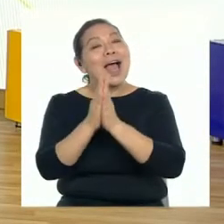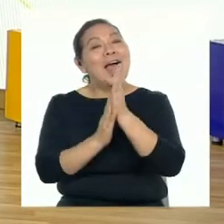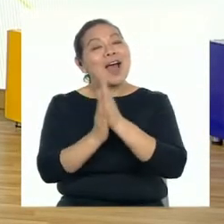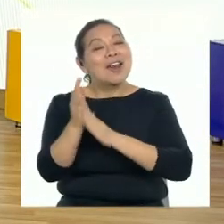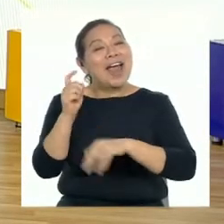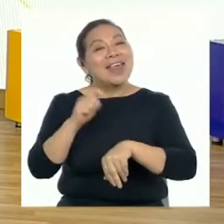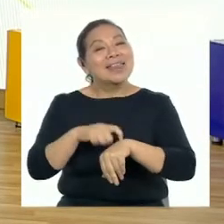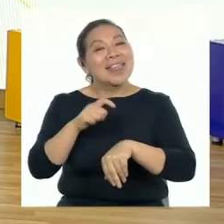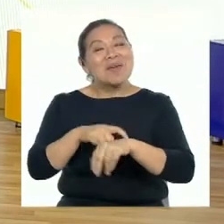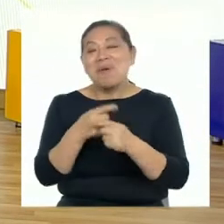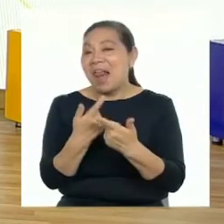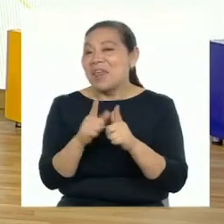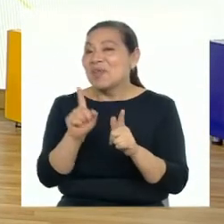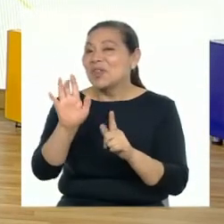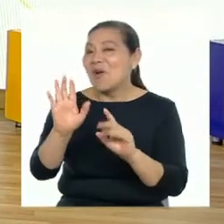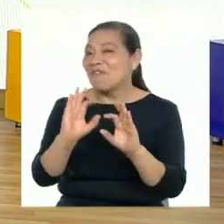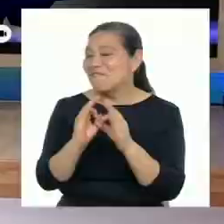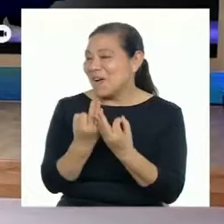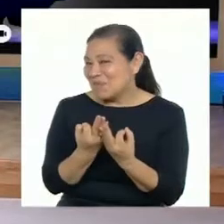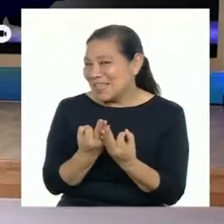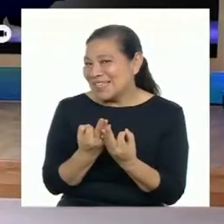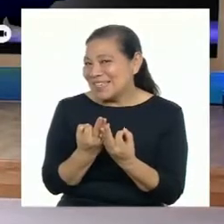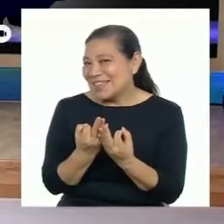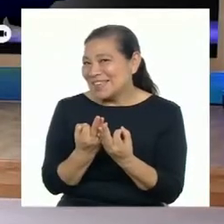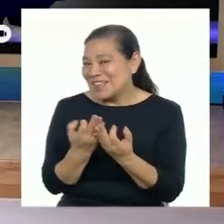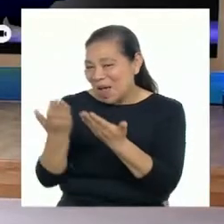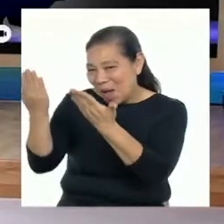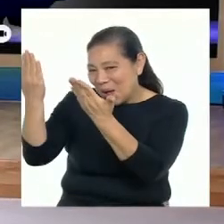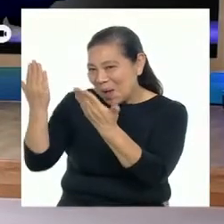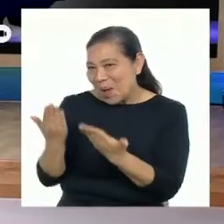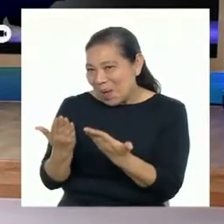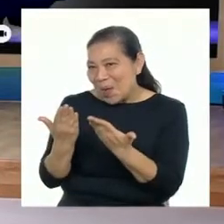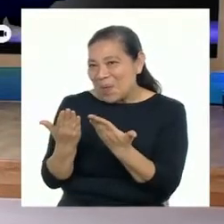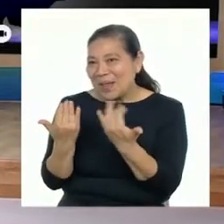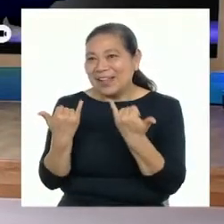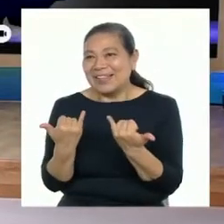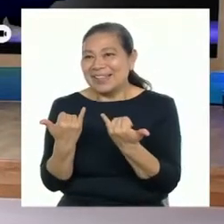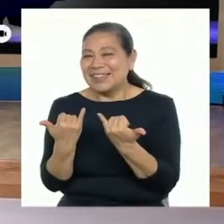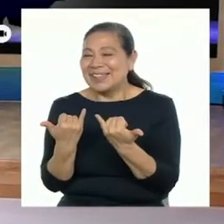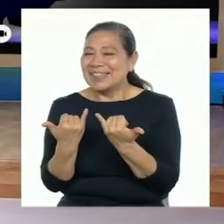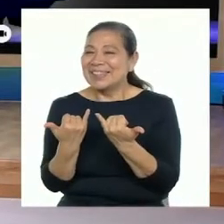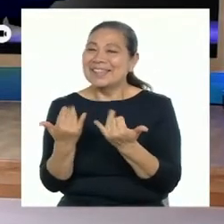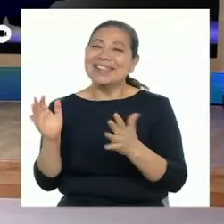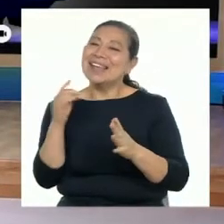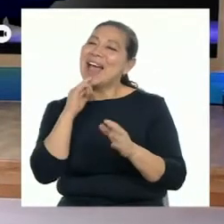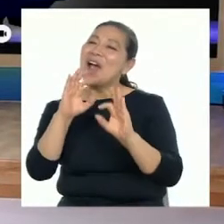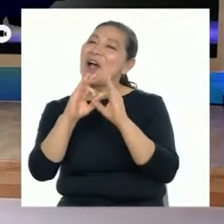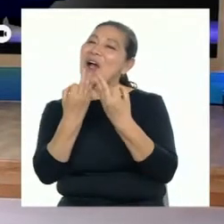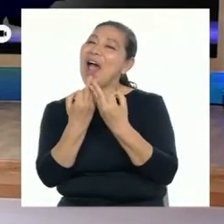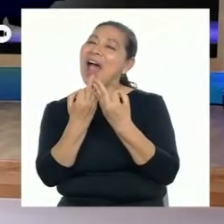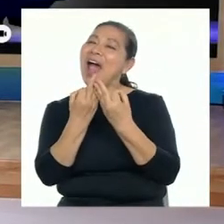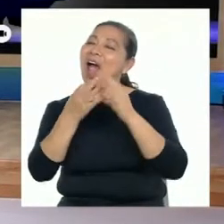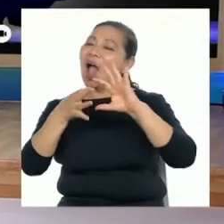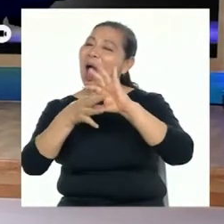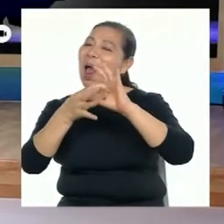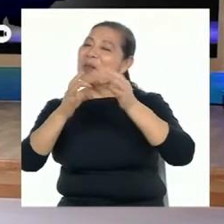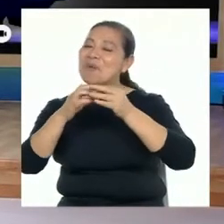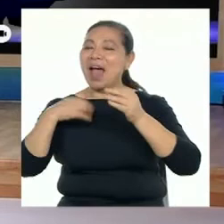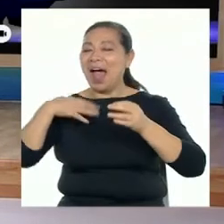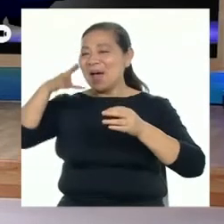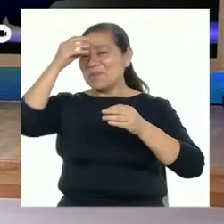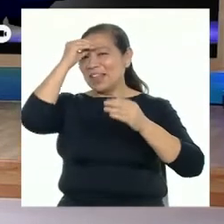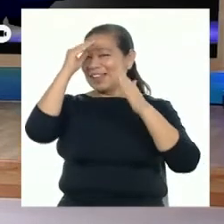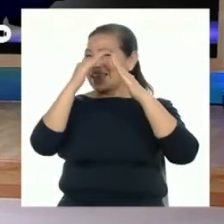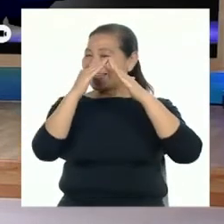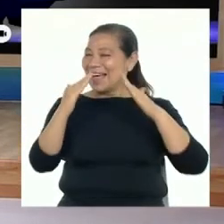nuestros tiempos libres en familia. ¡Bienvenidos y bienvenidas a las Familimpiadas Aprendo en Casa